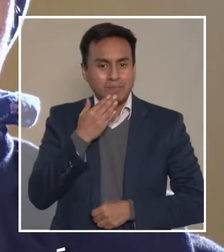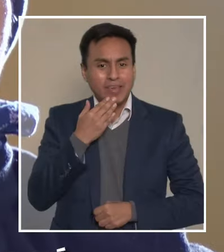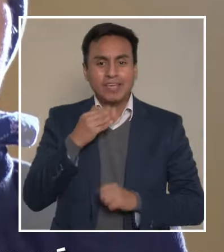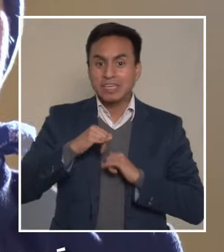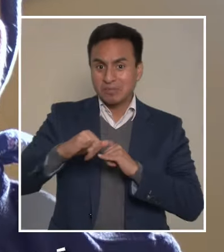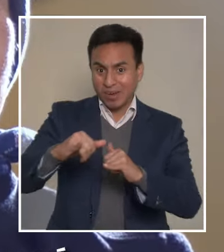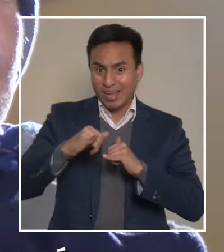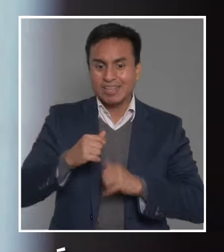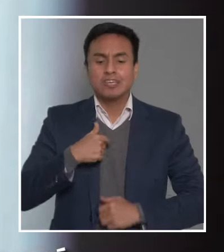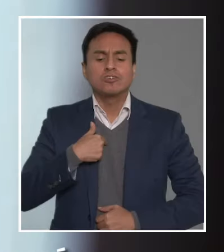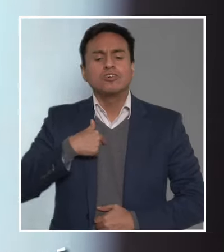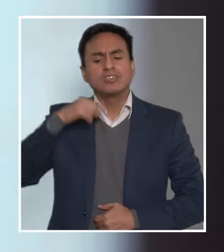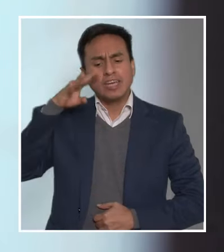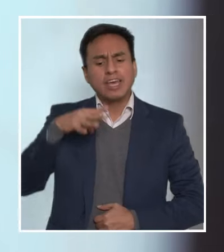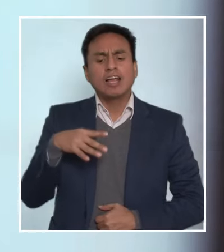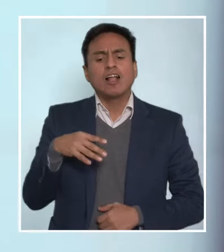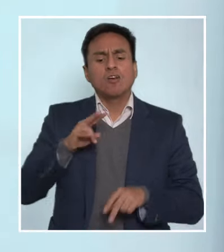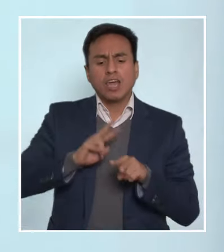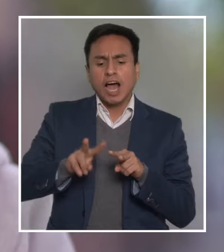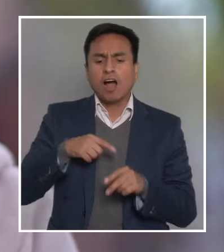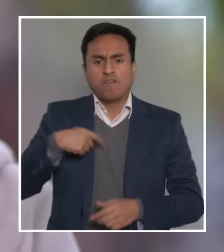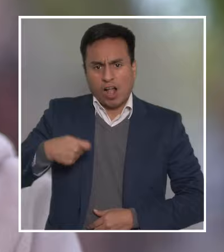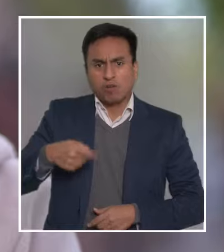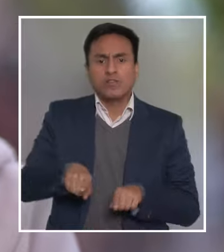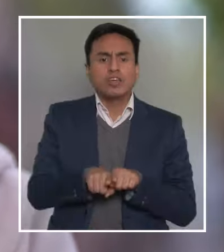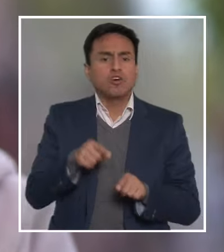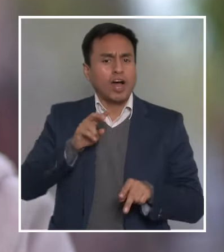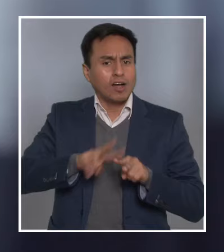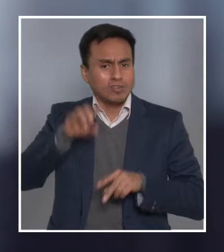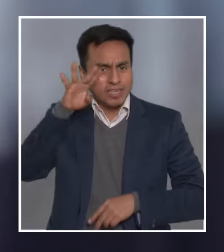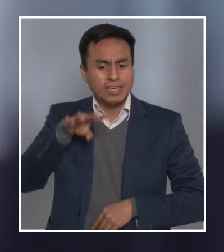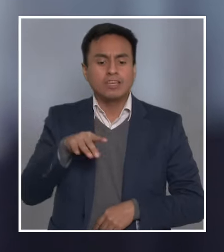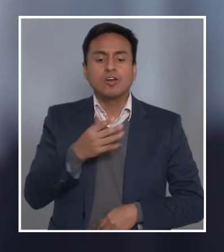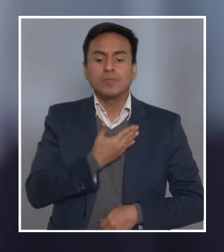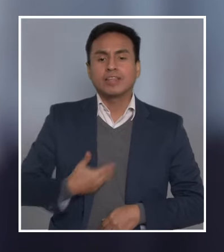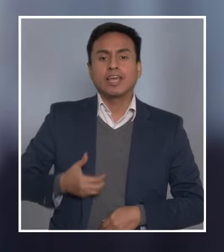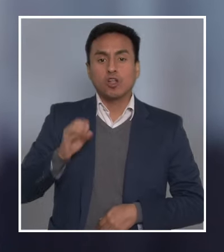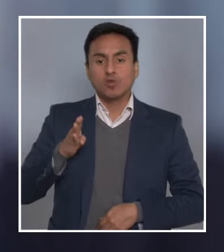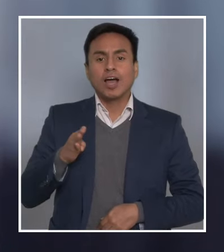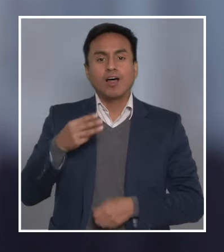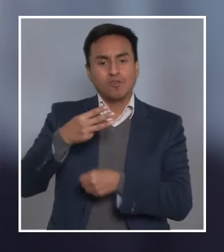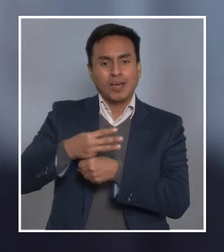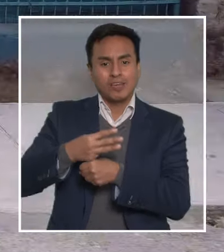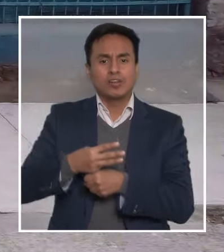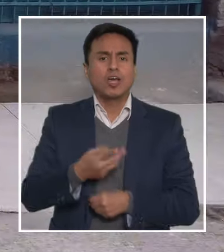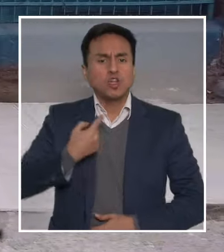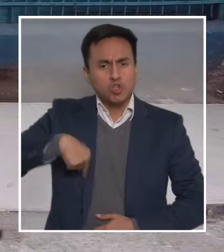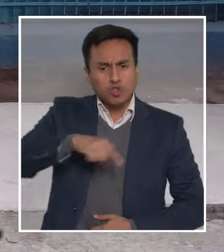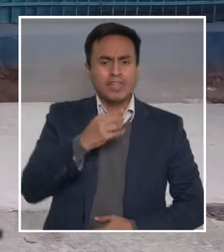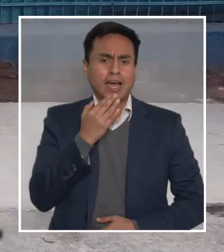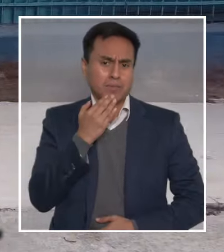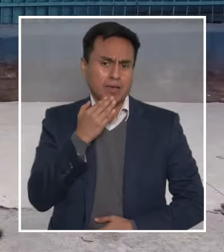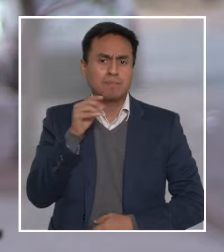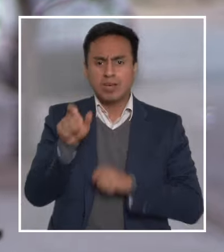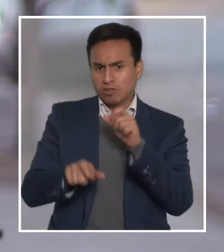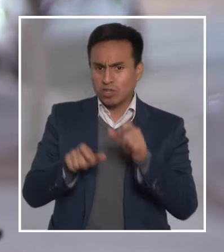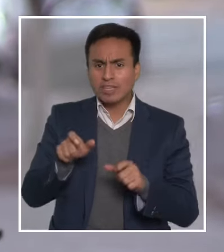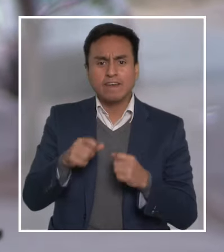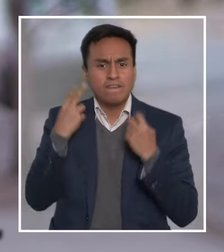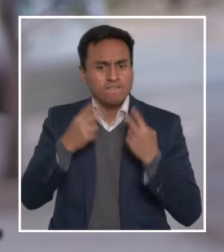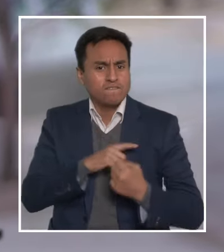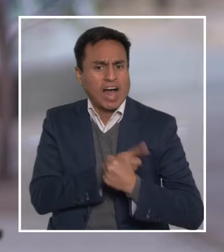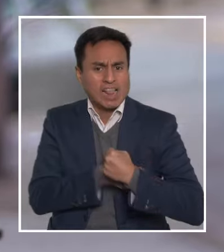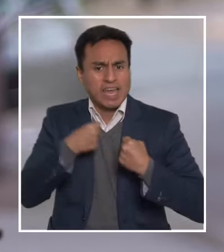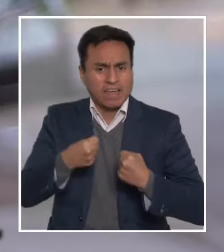adulto mayor también que sea así. Yo sé lo que hago y yo sé lo que hago. Soy hasta presidenta de un club de adultos mayores. Nosotros también somos